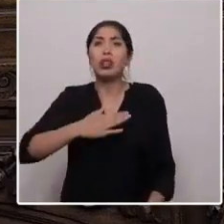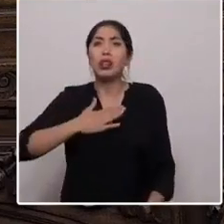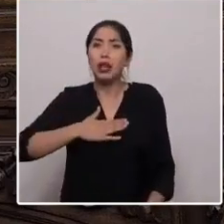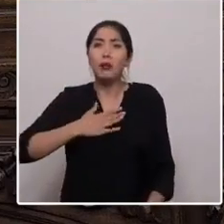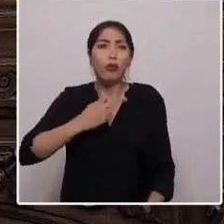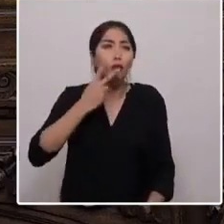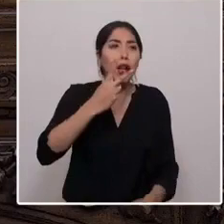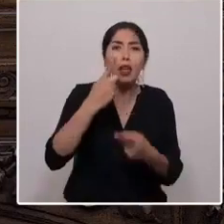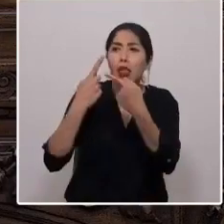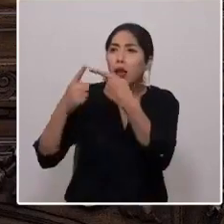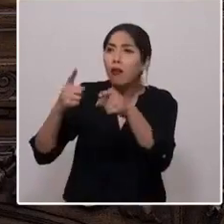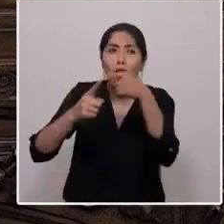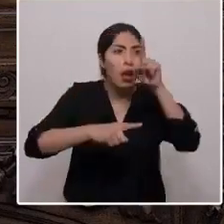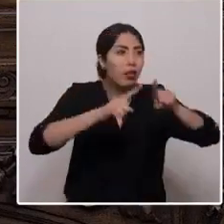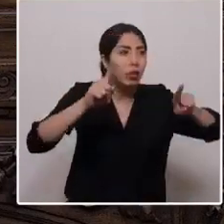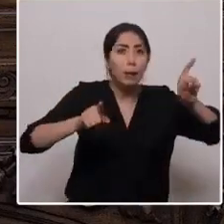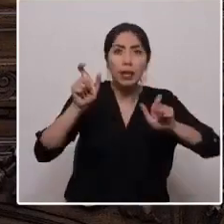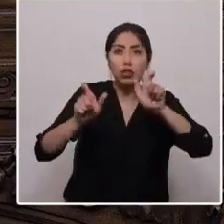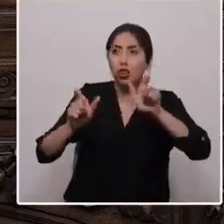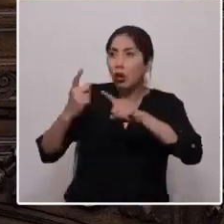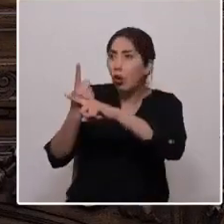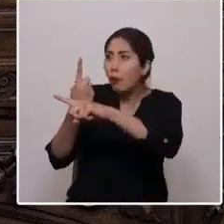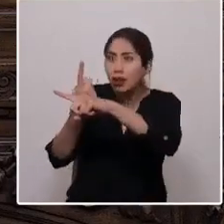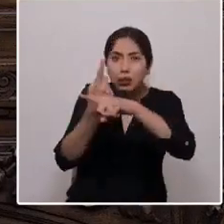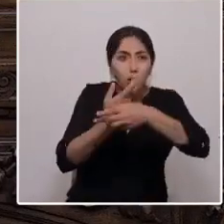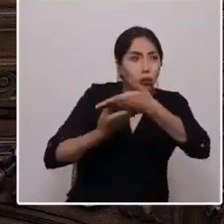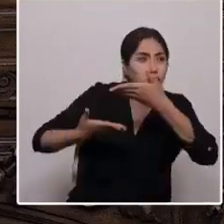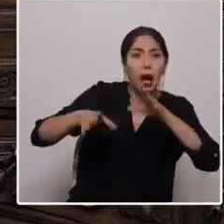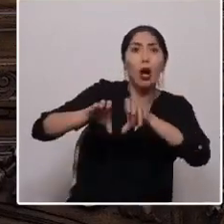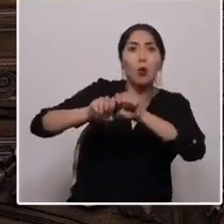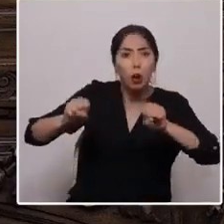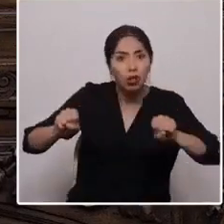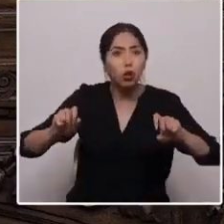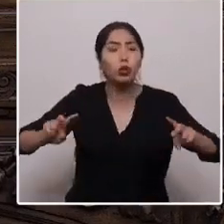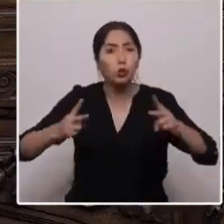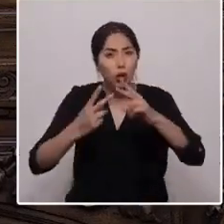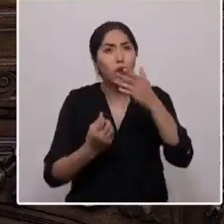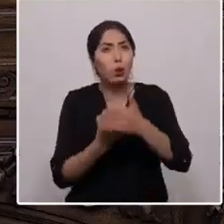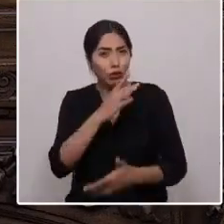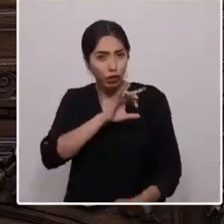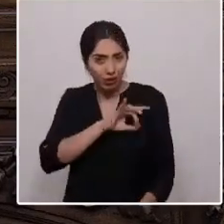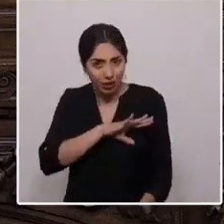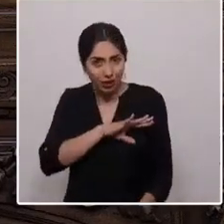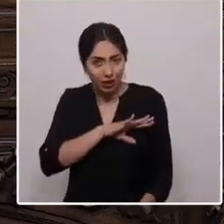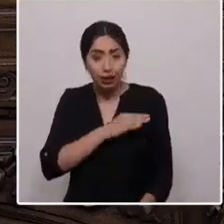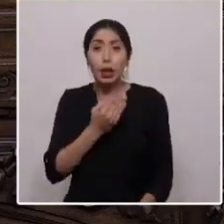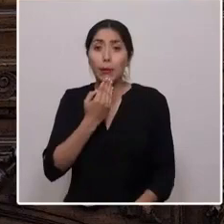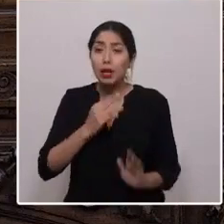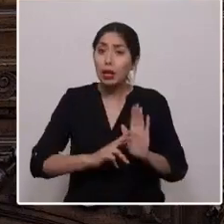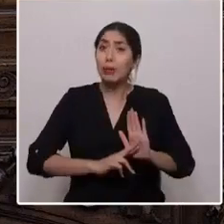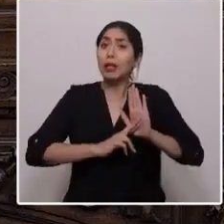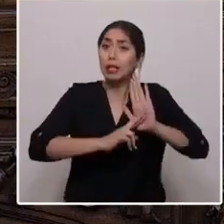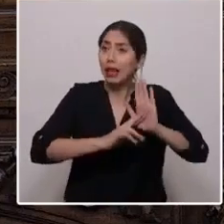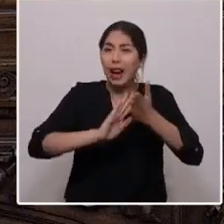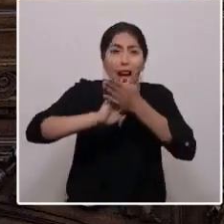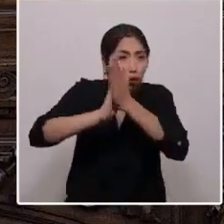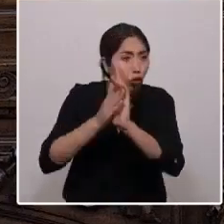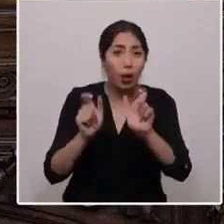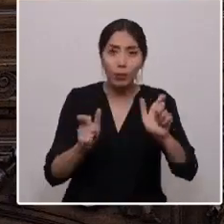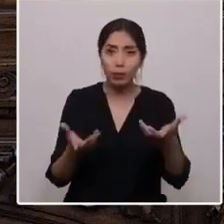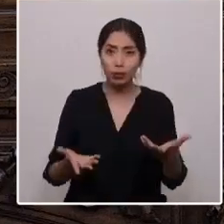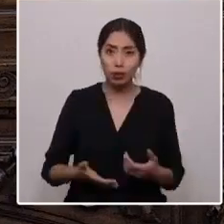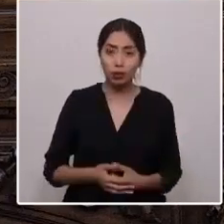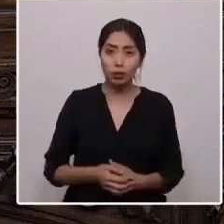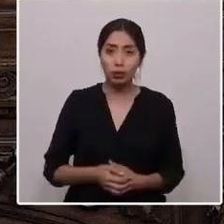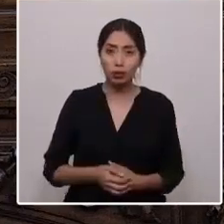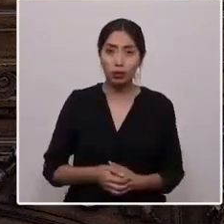personas poniéndose de acuerdo para construir un nuevo Chile y representar a todas y a todos o